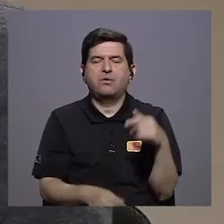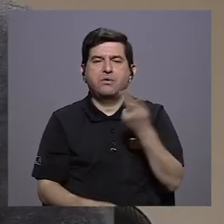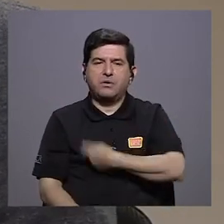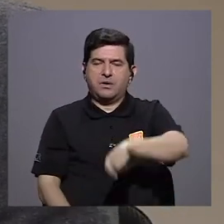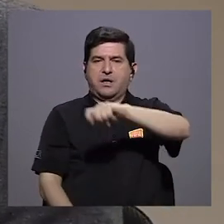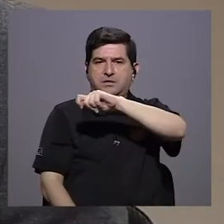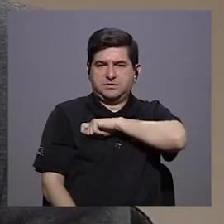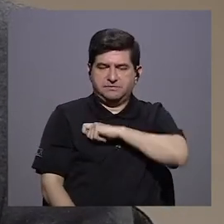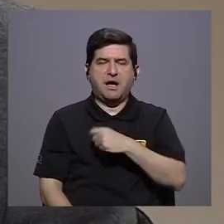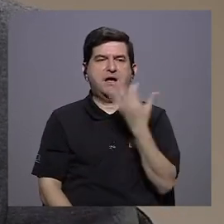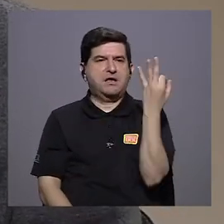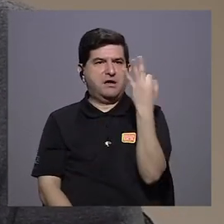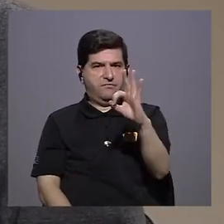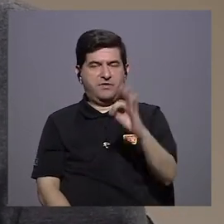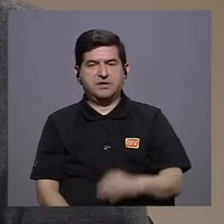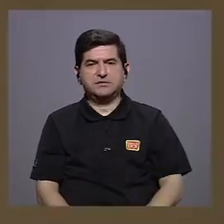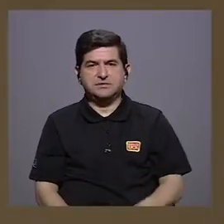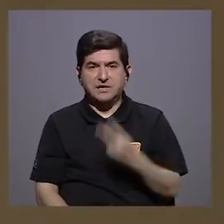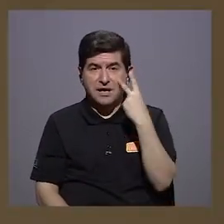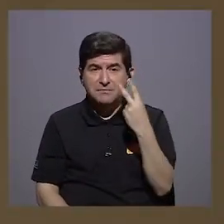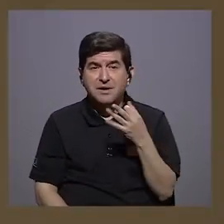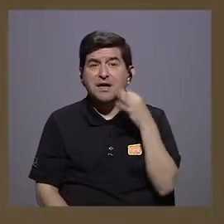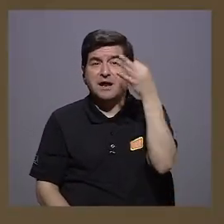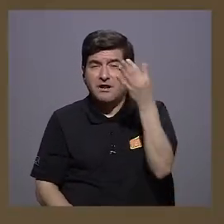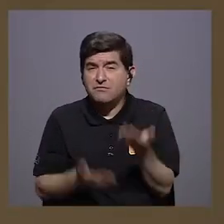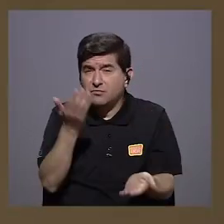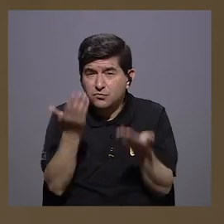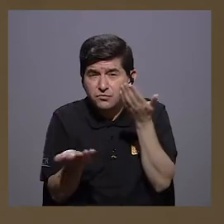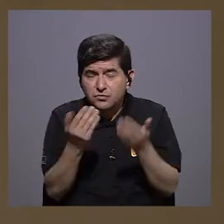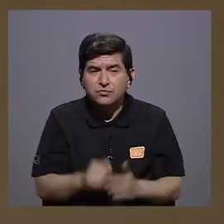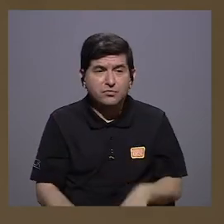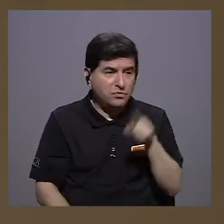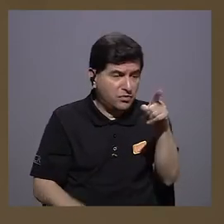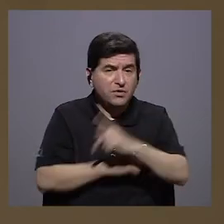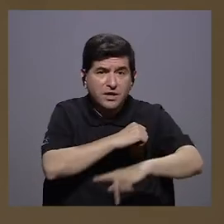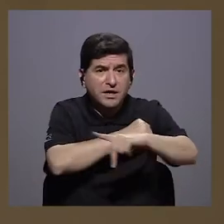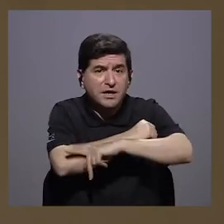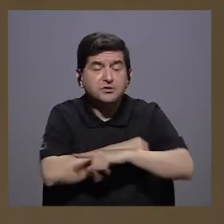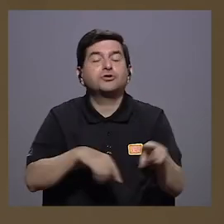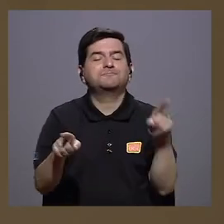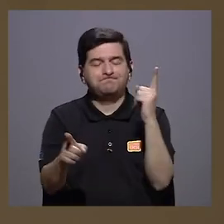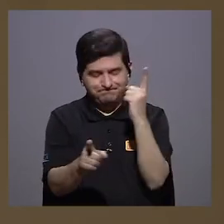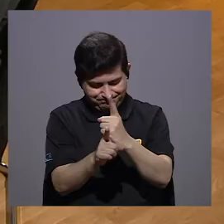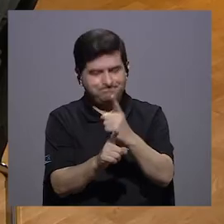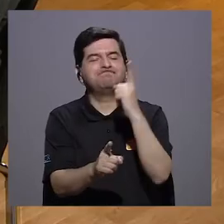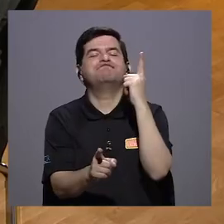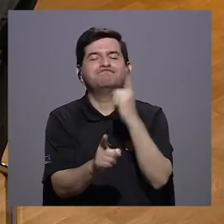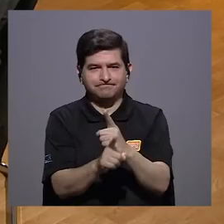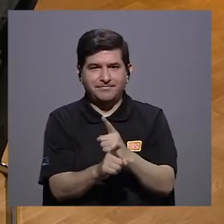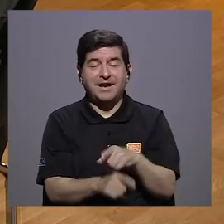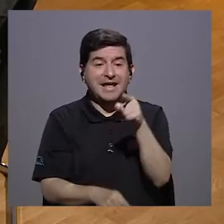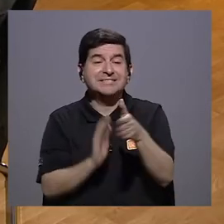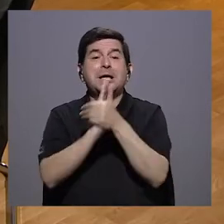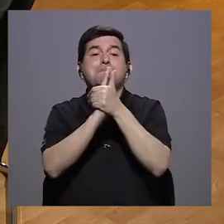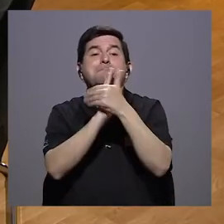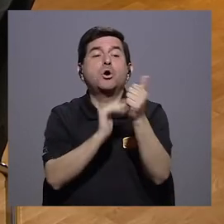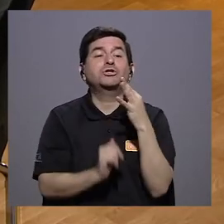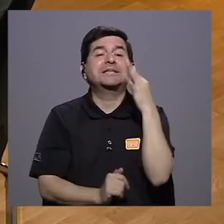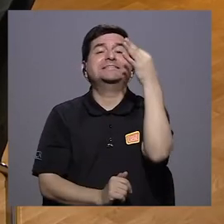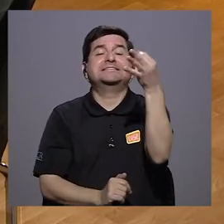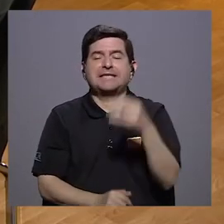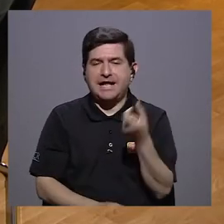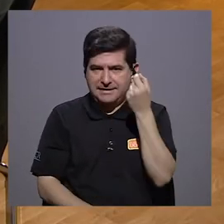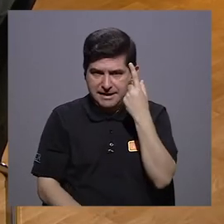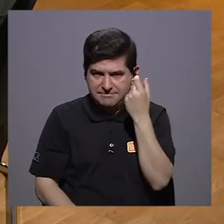países como España, Francia. Es que estamos viendo el futuro de repente cuando vemos a esos países también. Exactamente. Estamos viendo un potencial